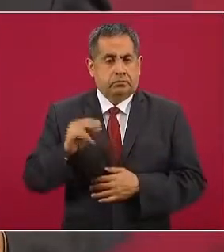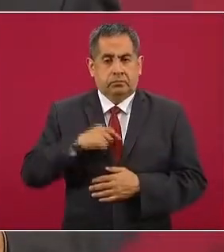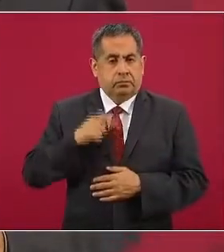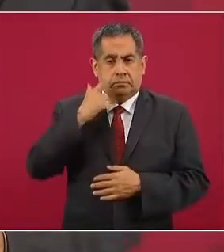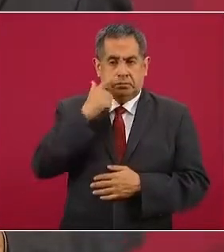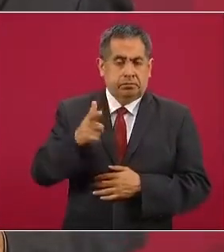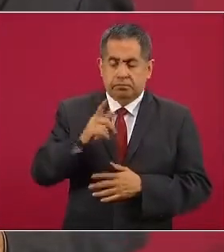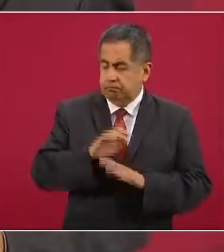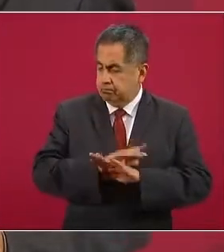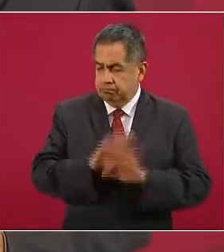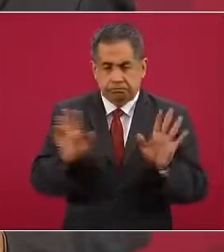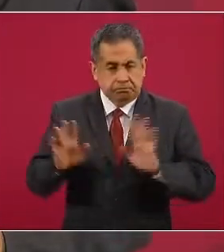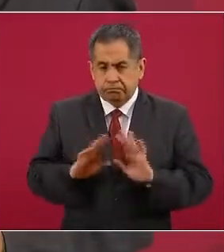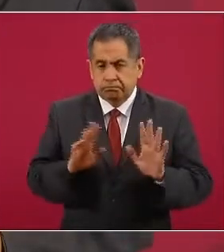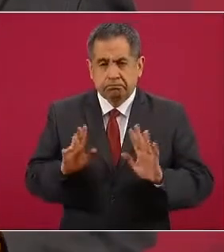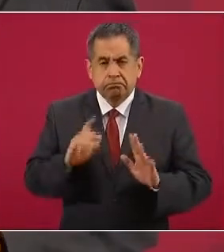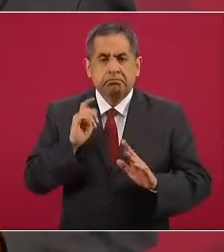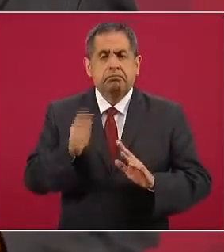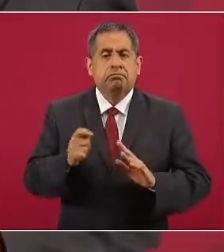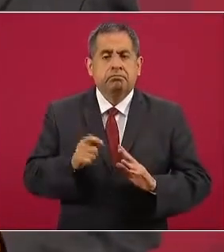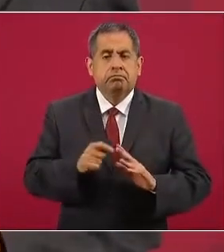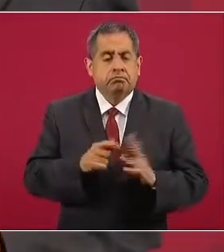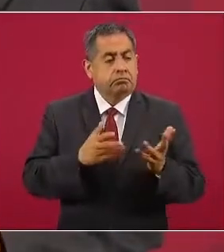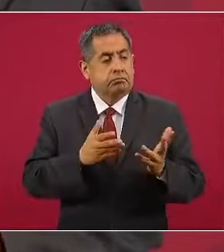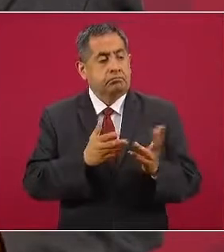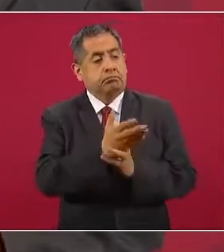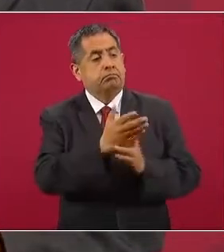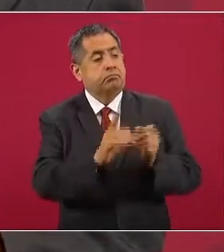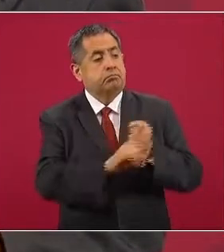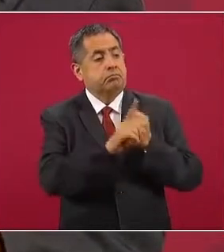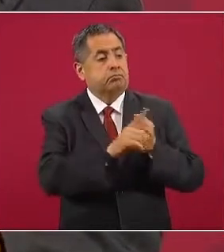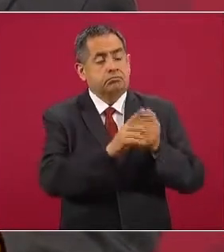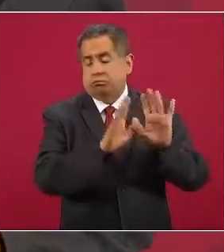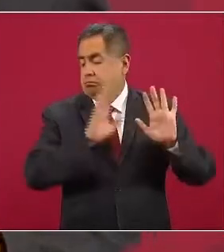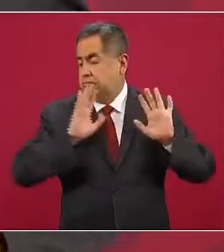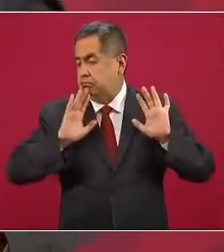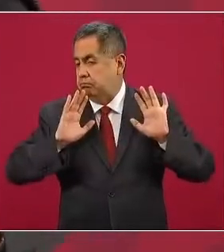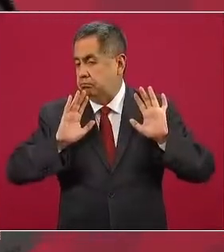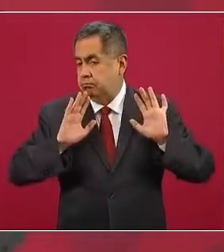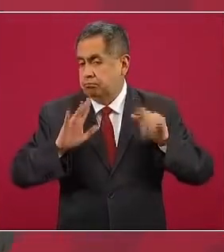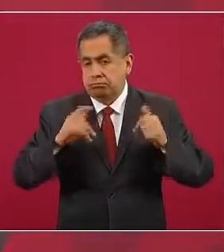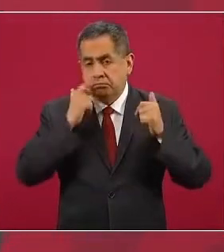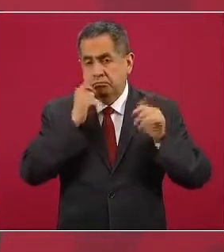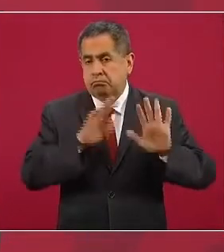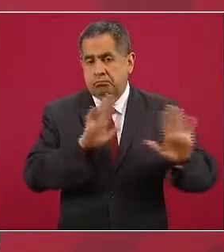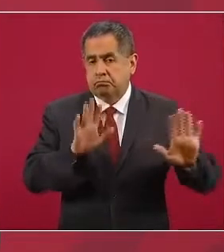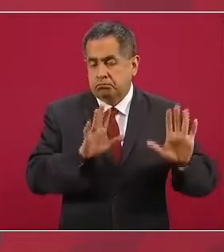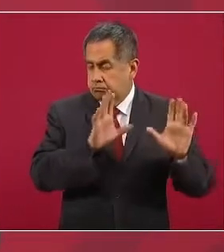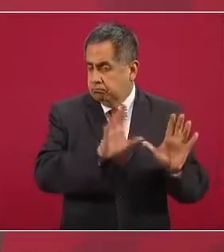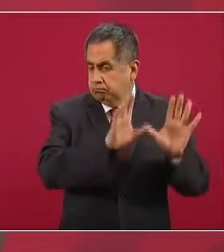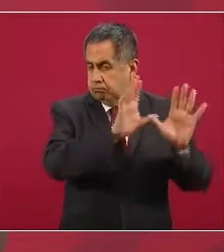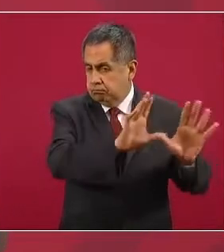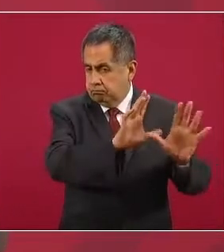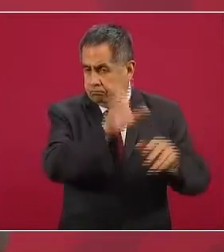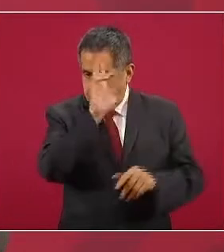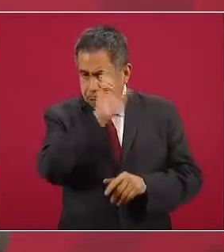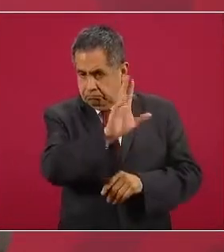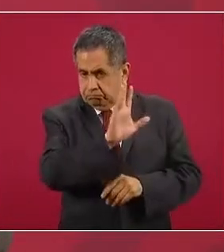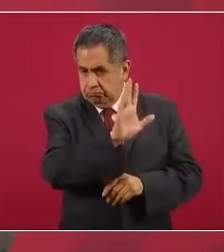meterme a estos asuntos que tienen que ver con